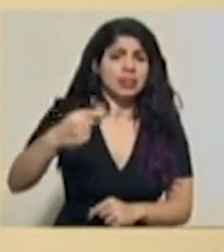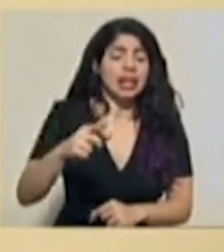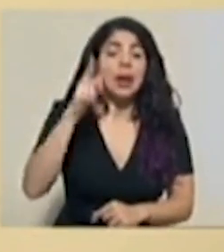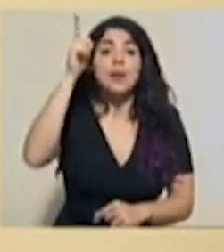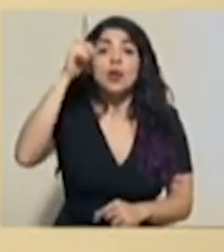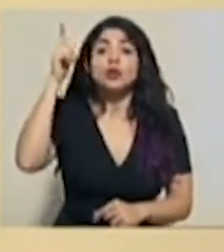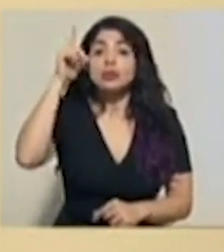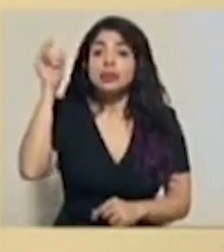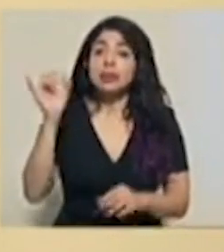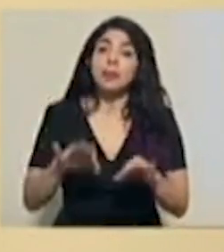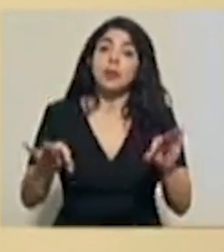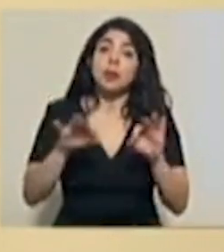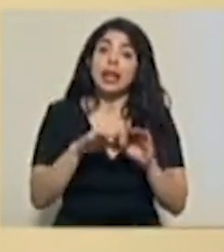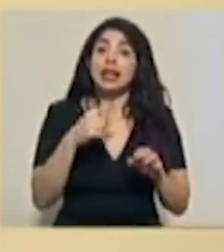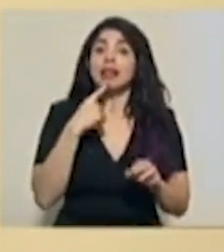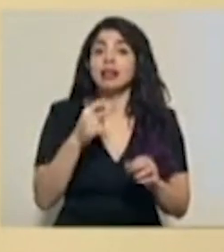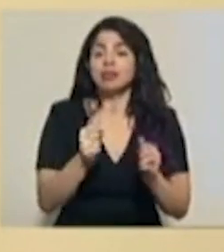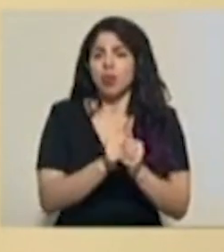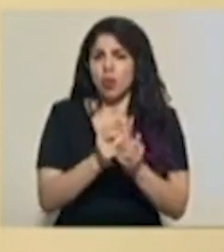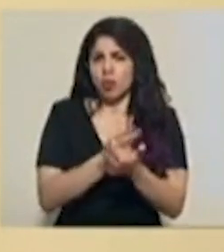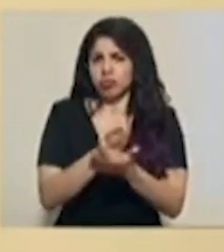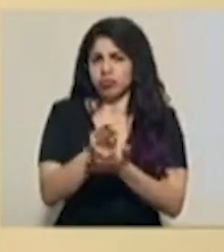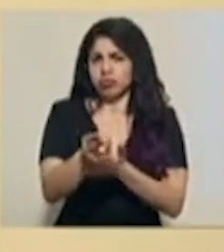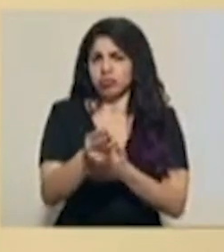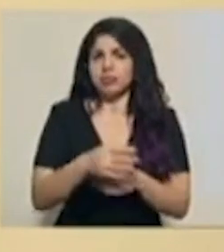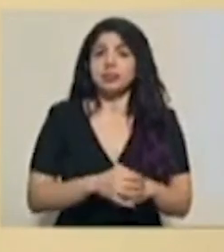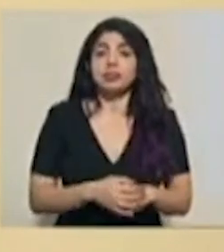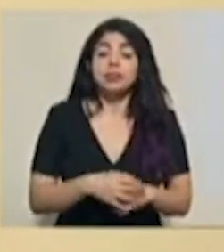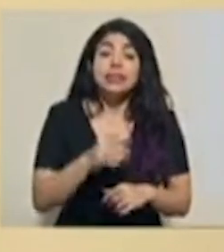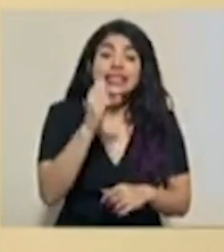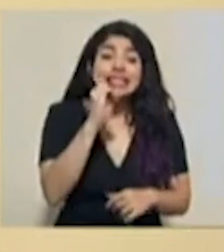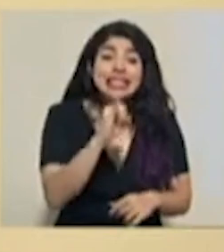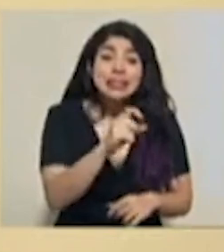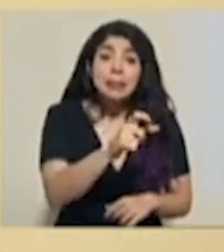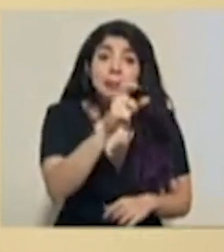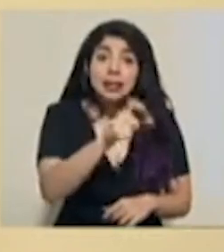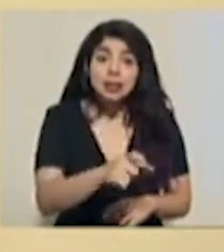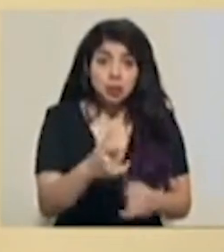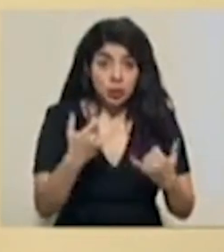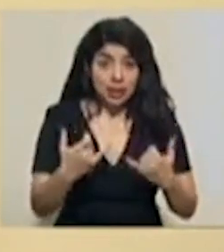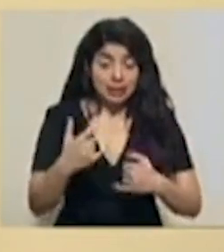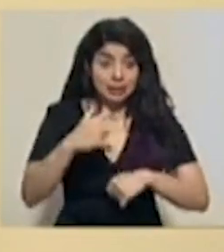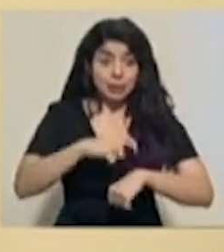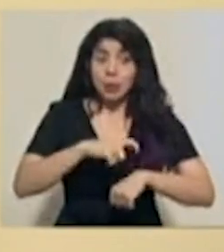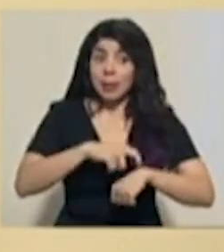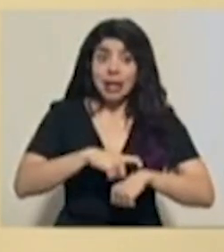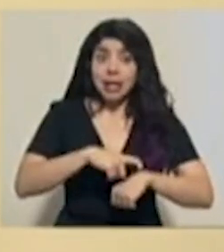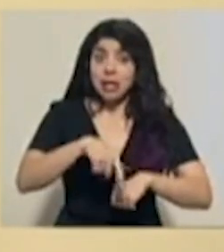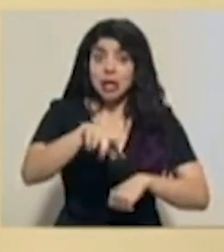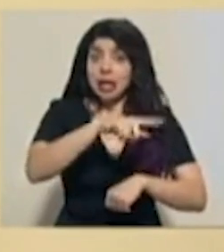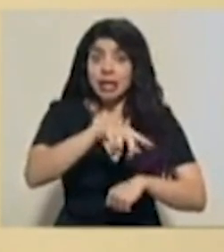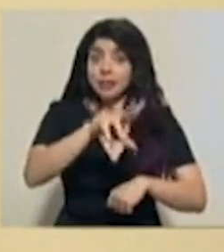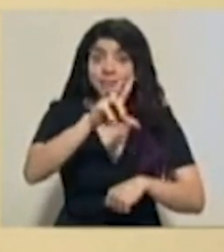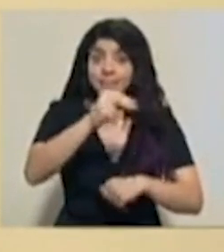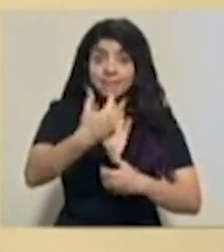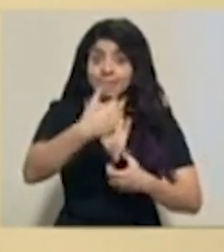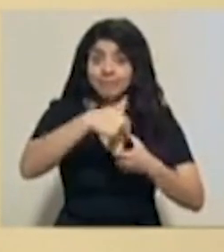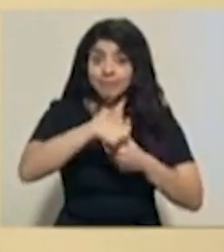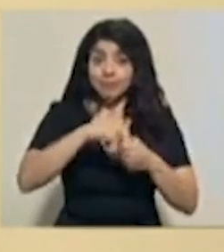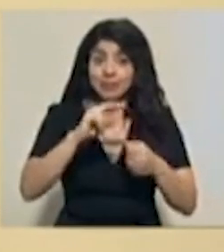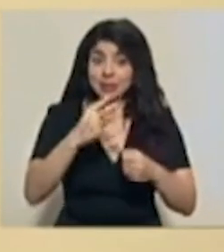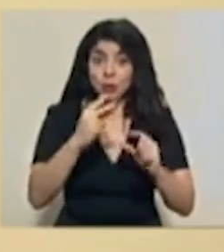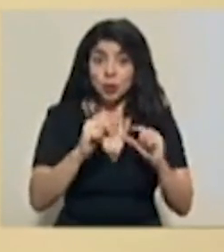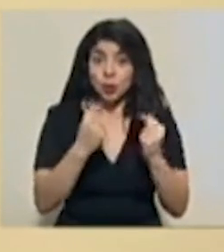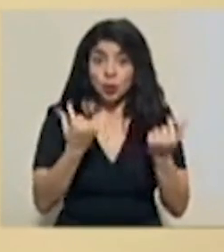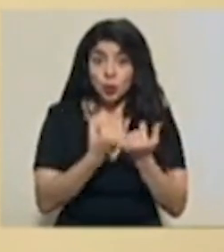importante decirlo con toda transparencia, a las personas que en este momento no entrarían en este segundo grupo de beneficios,